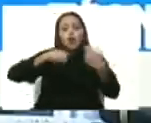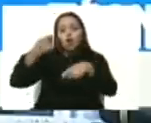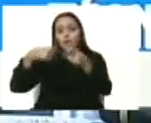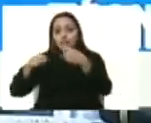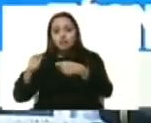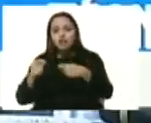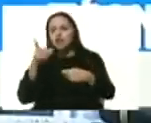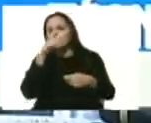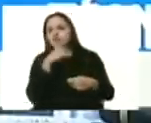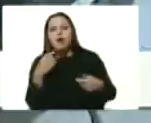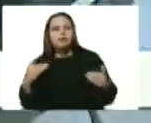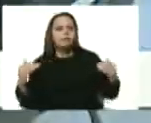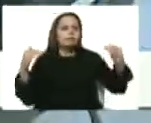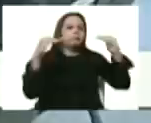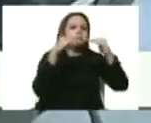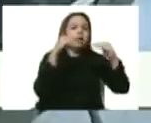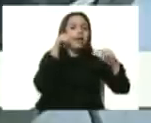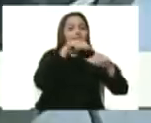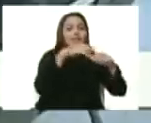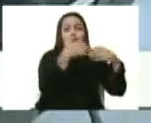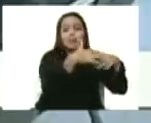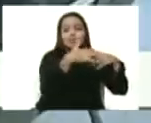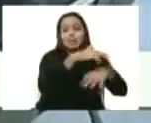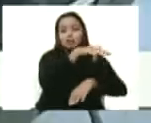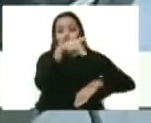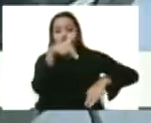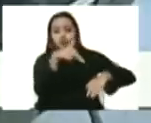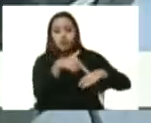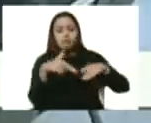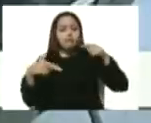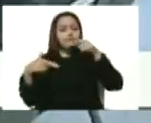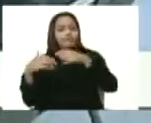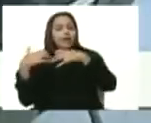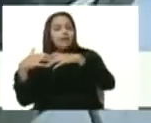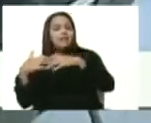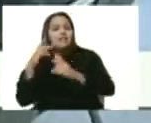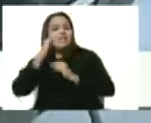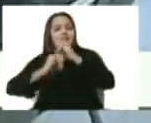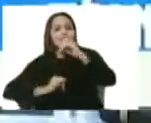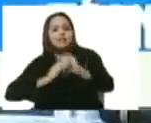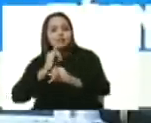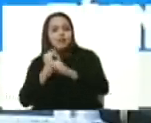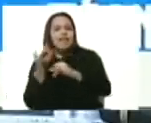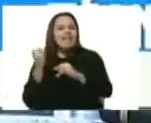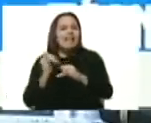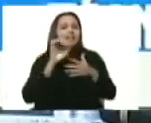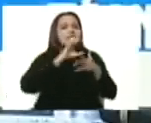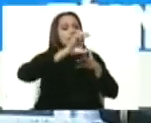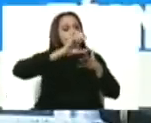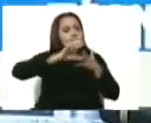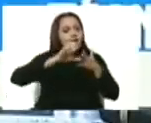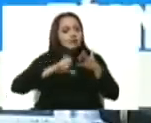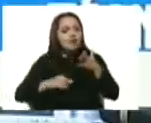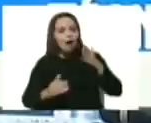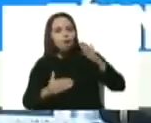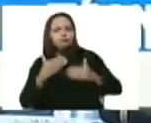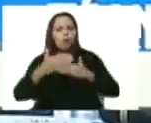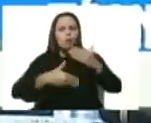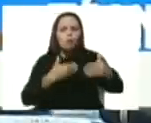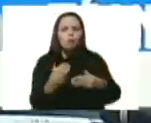no compitan justamente con estos productos que estamos considerando en una apuesta estratégica y gradual.